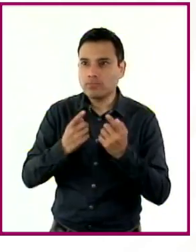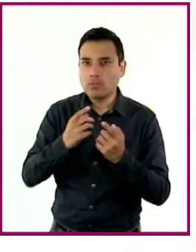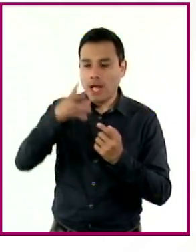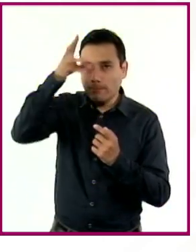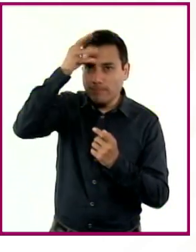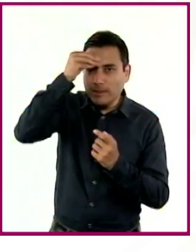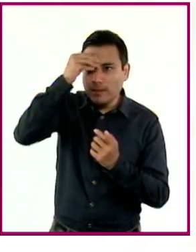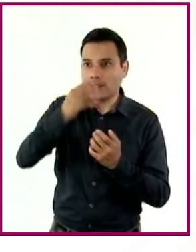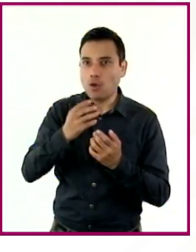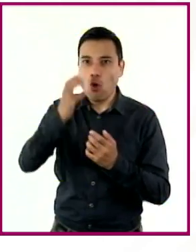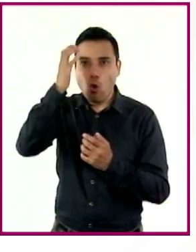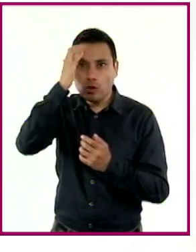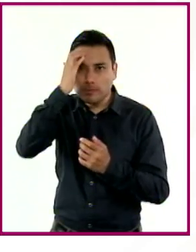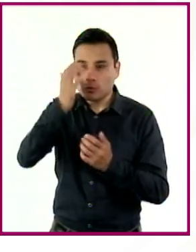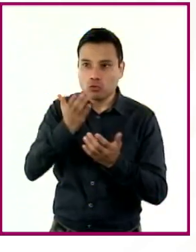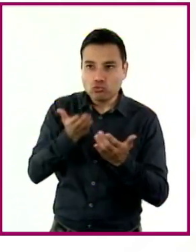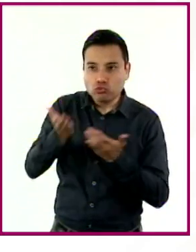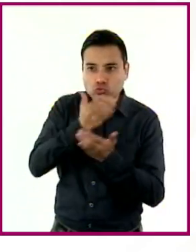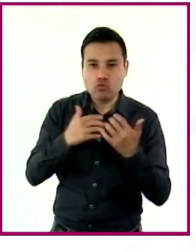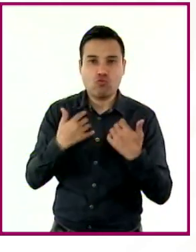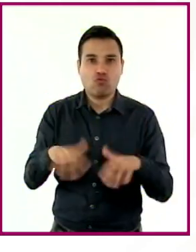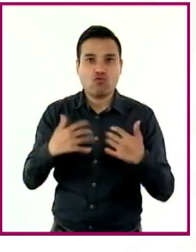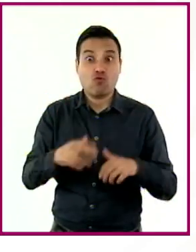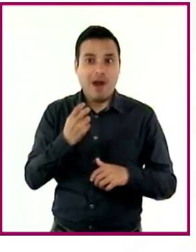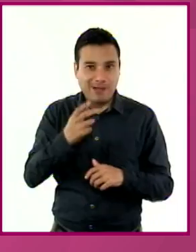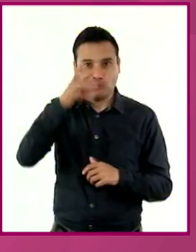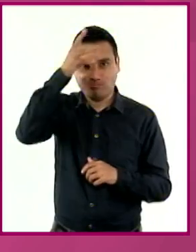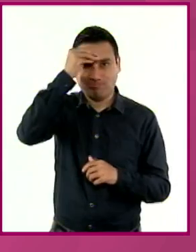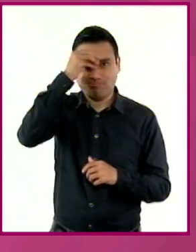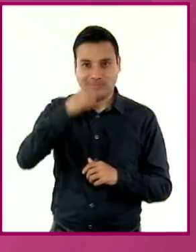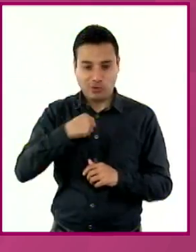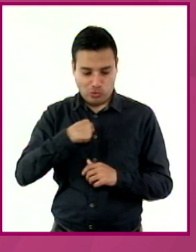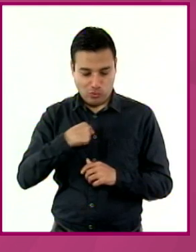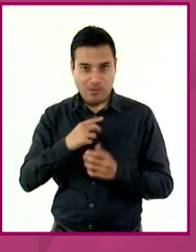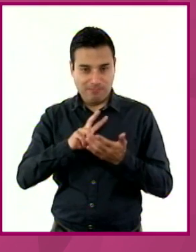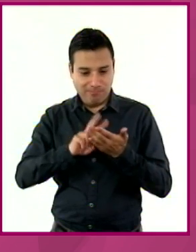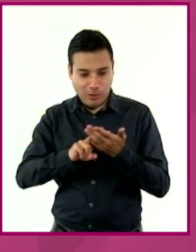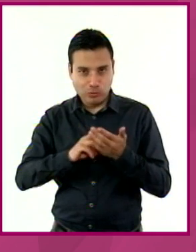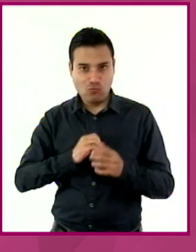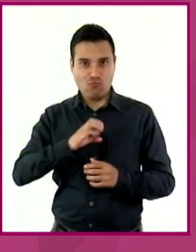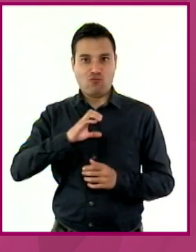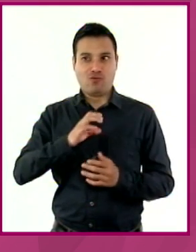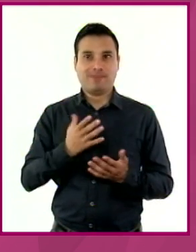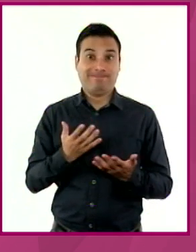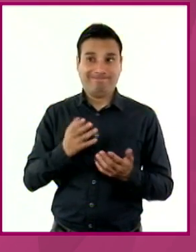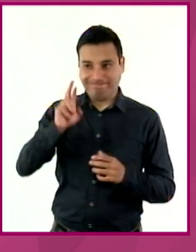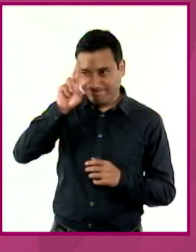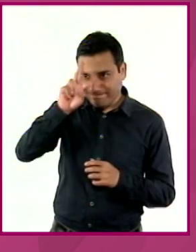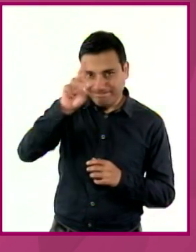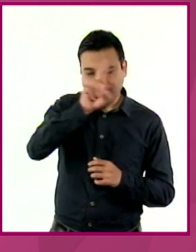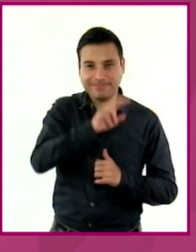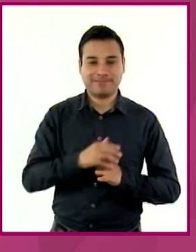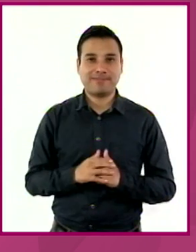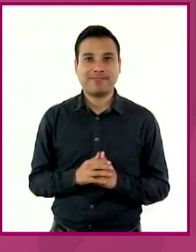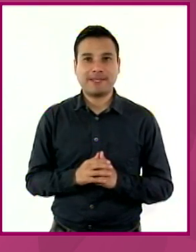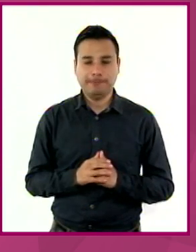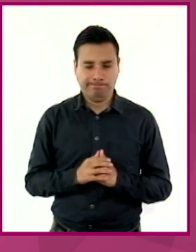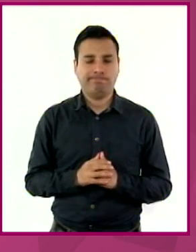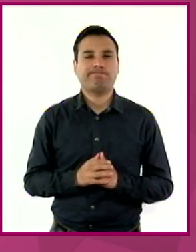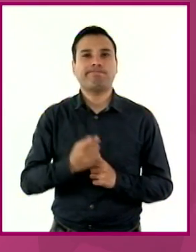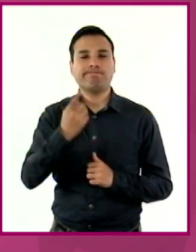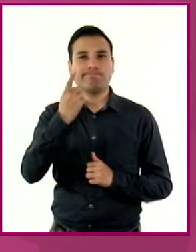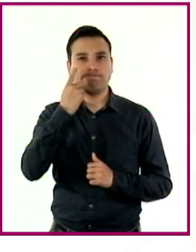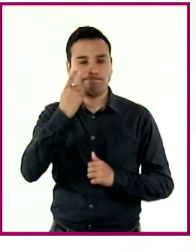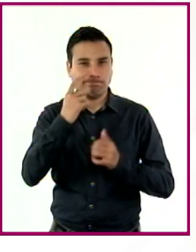a reconocernos y valorarnos a través de los otros. Para comenzar, es importante destacar cómo,